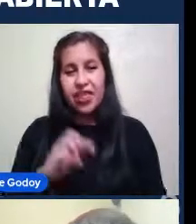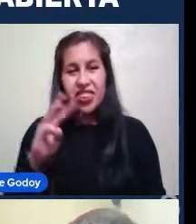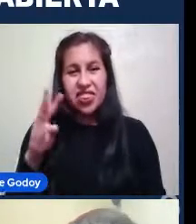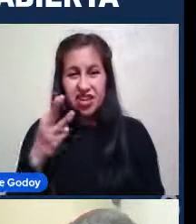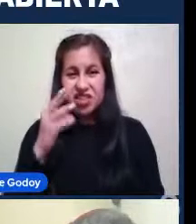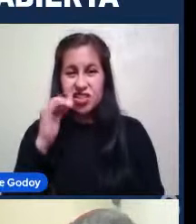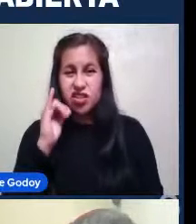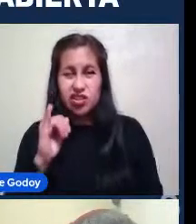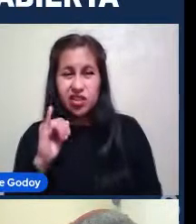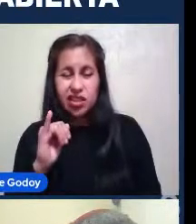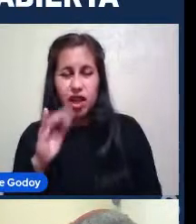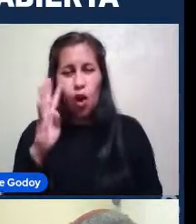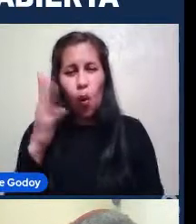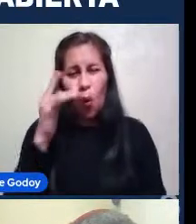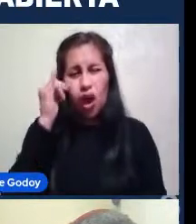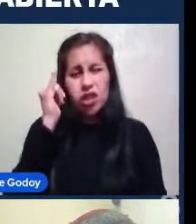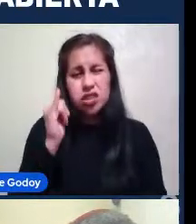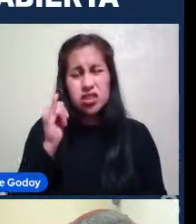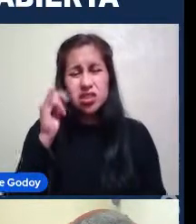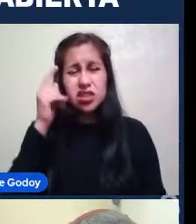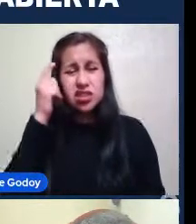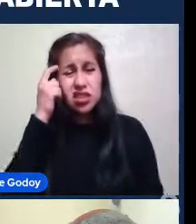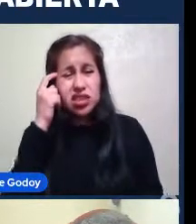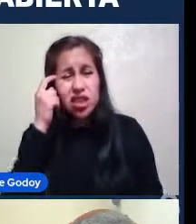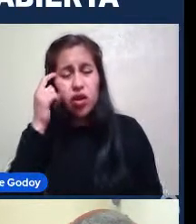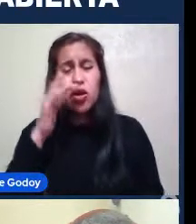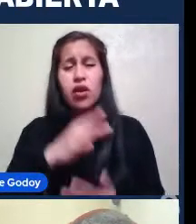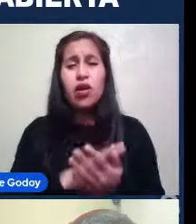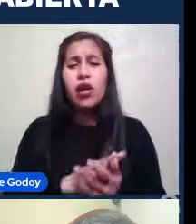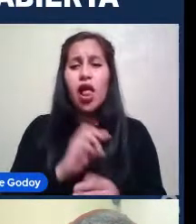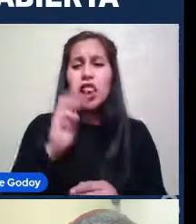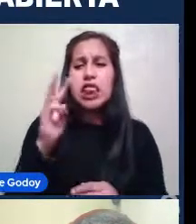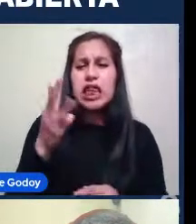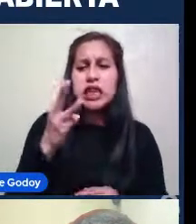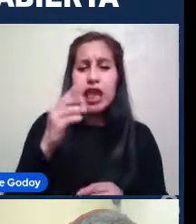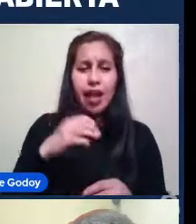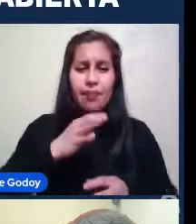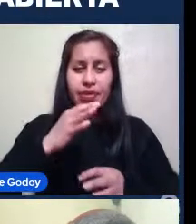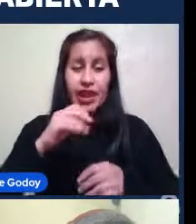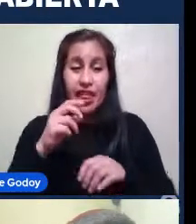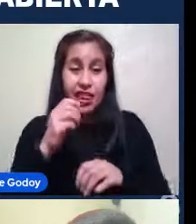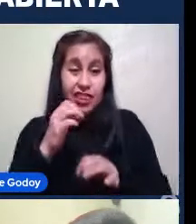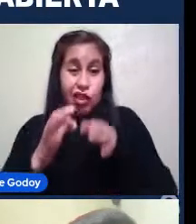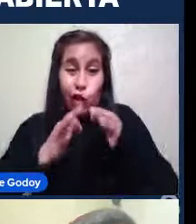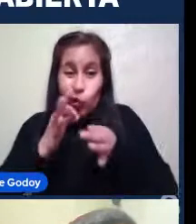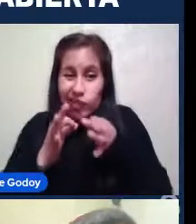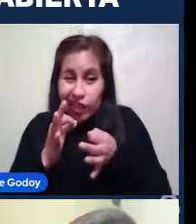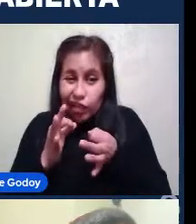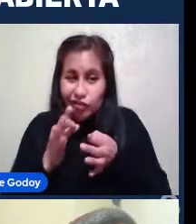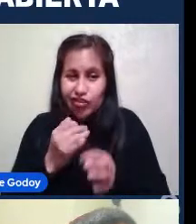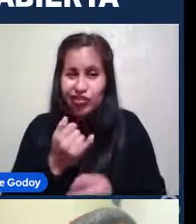estrella El cuarto parece que sí es Cristian Ahumá dijo Tercera imagen también es una galaxia Y última imagen sí